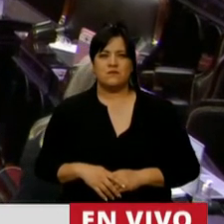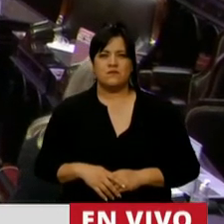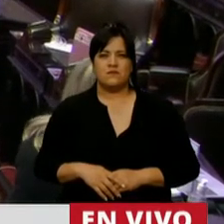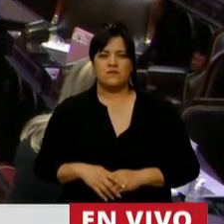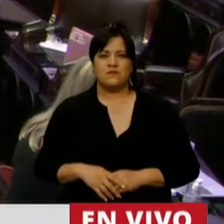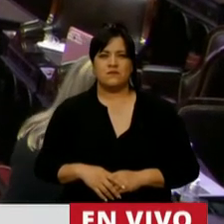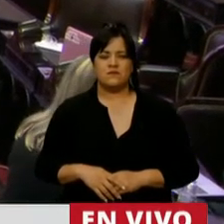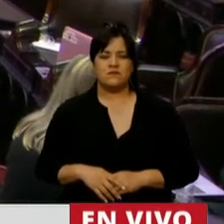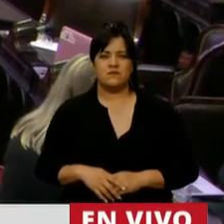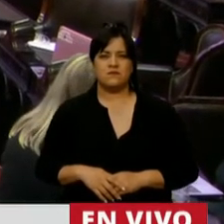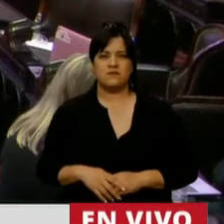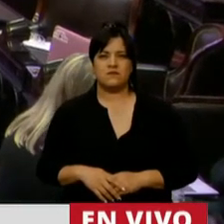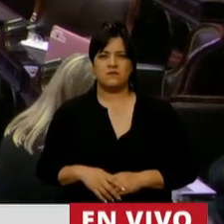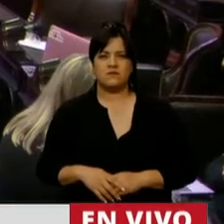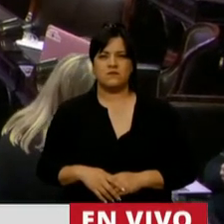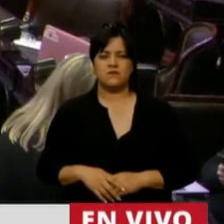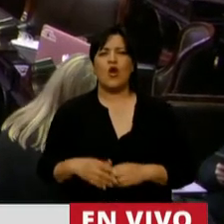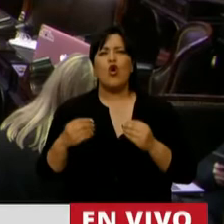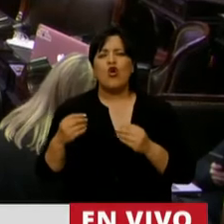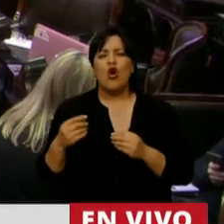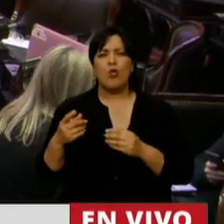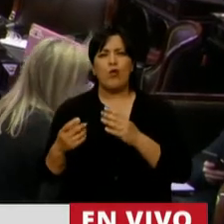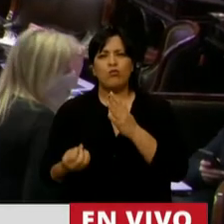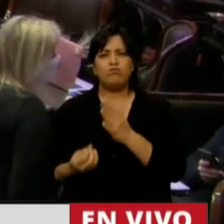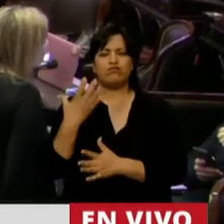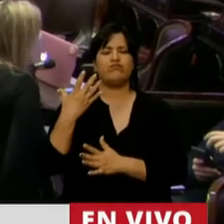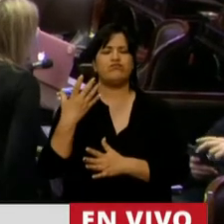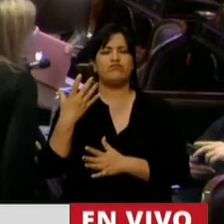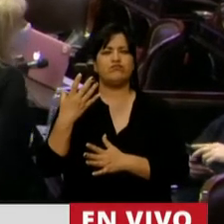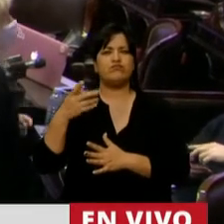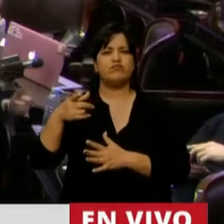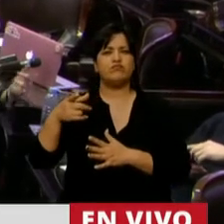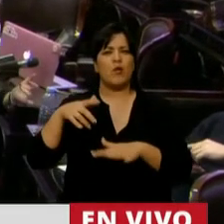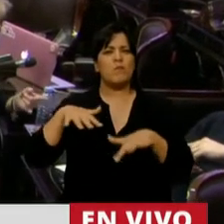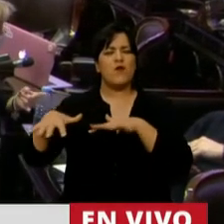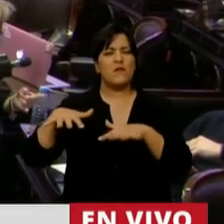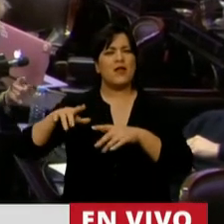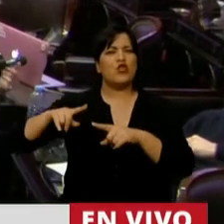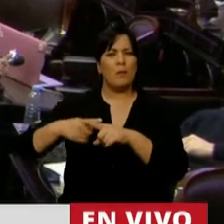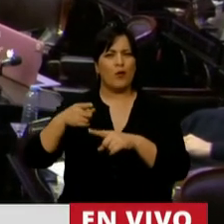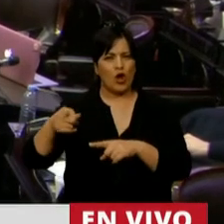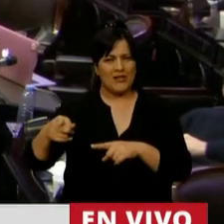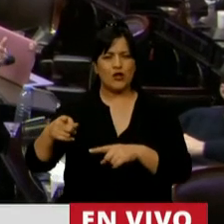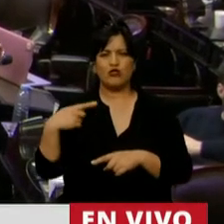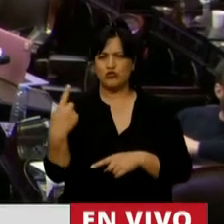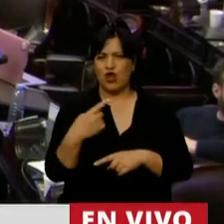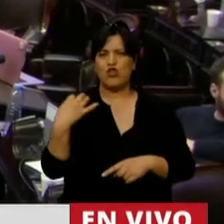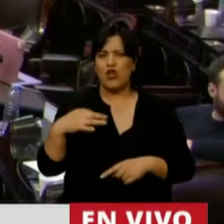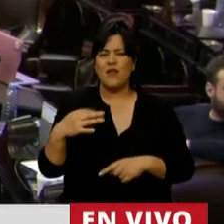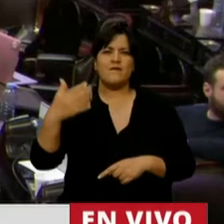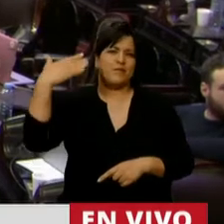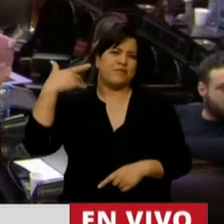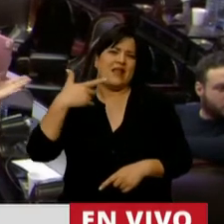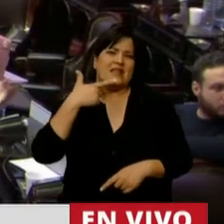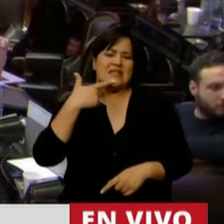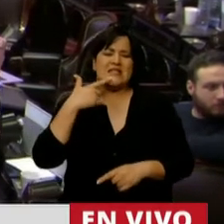...historias de cuando nacen los movimientos políticos, y tenemos que asistir al 17 de